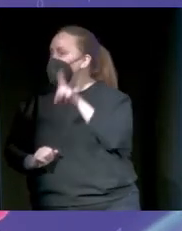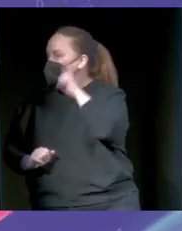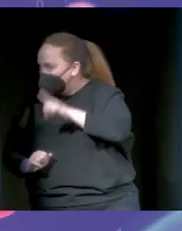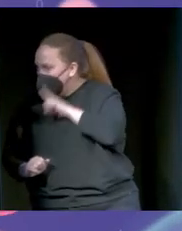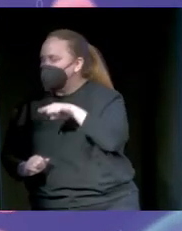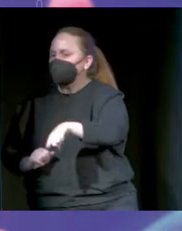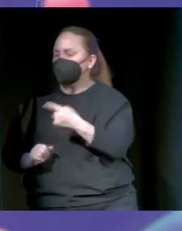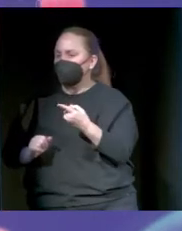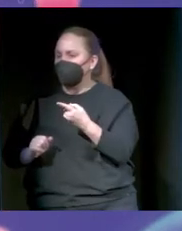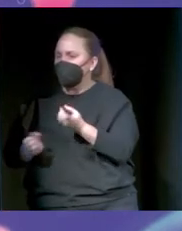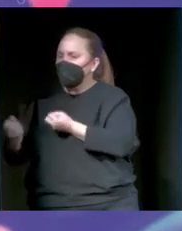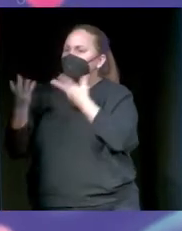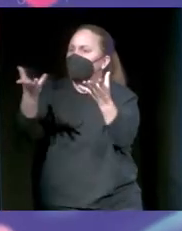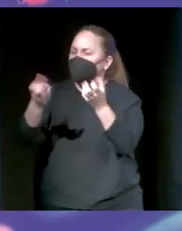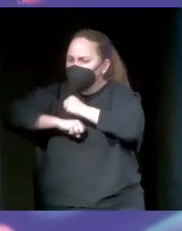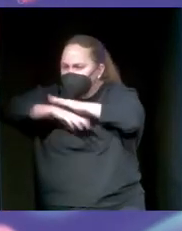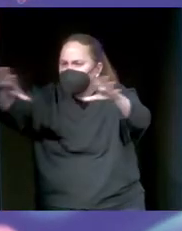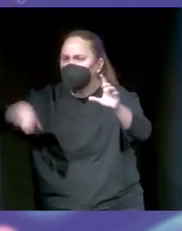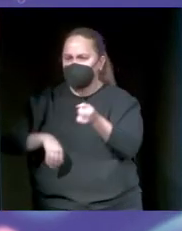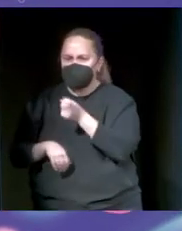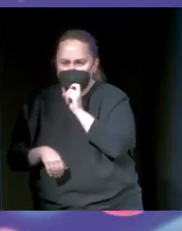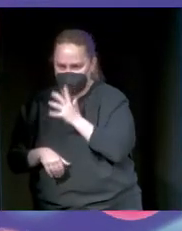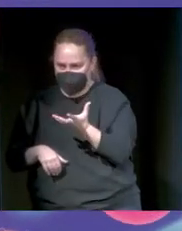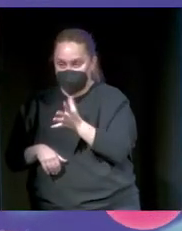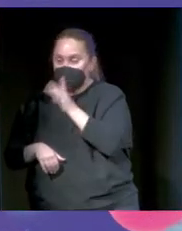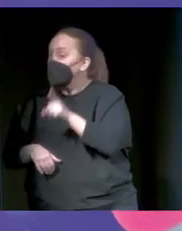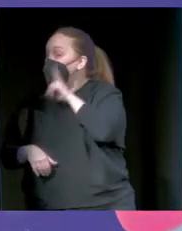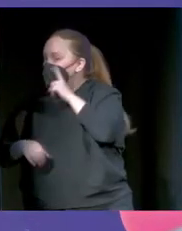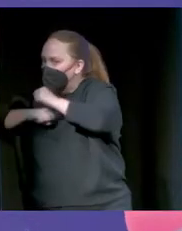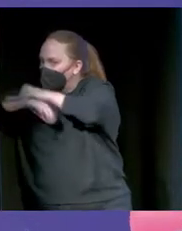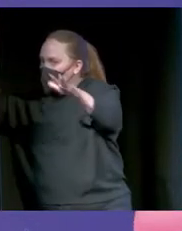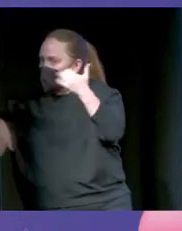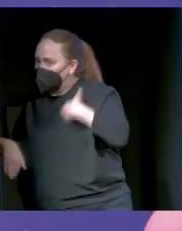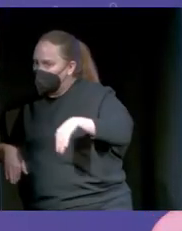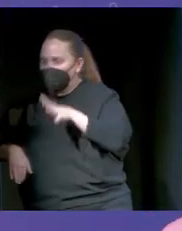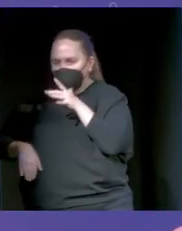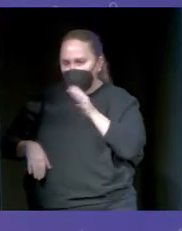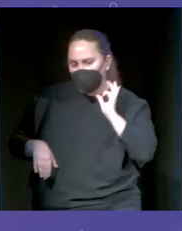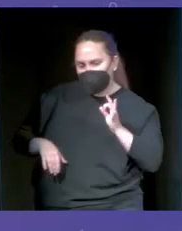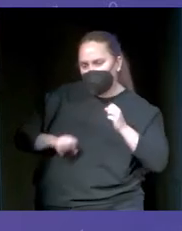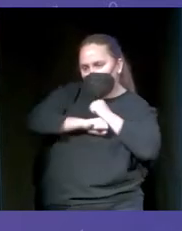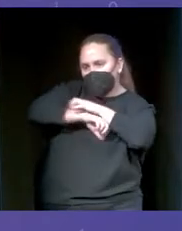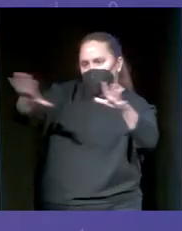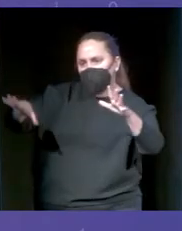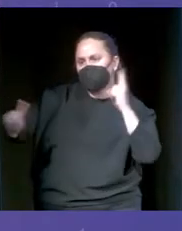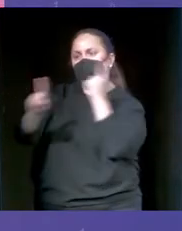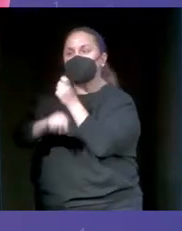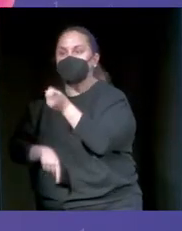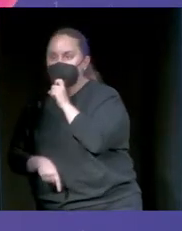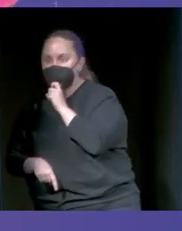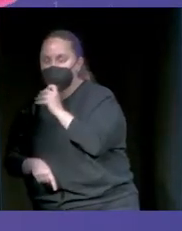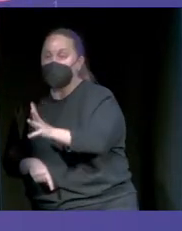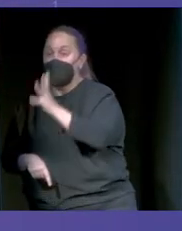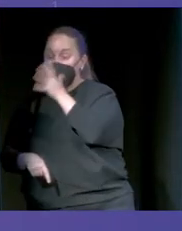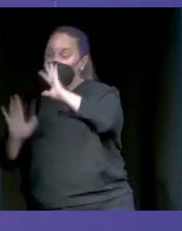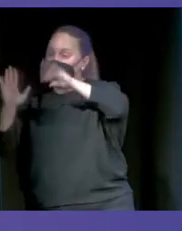como el fake inicial. Y eso no es fácil. Porque un hecho razonado no es tan interesante como un hecho